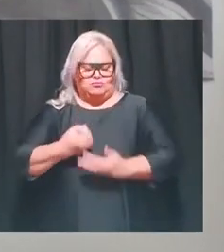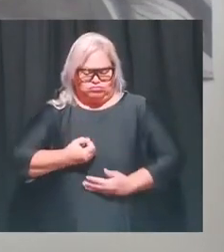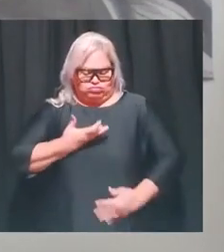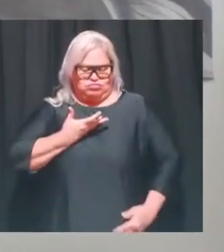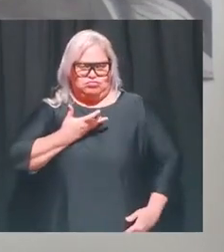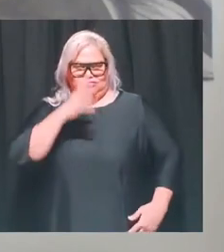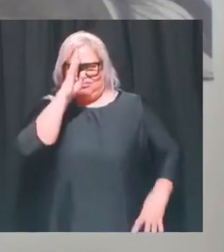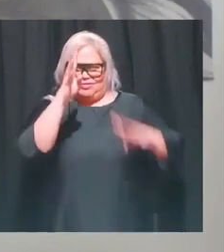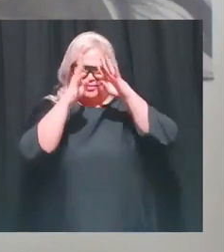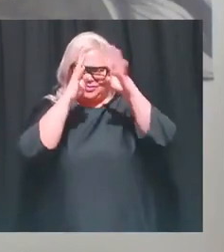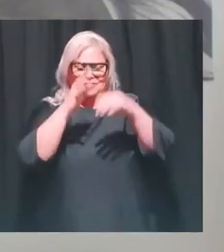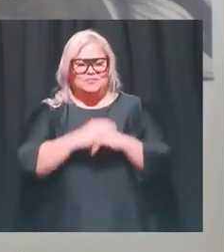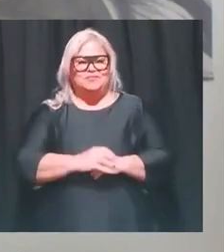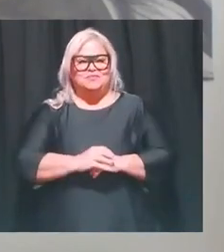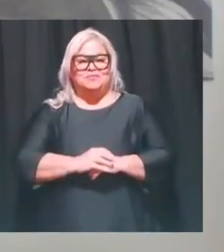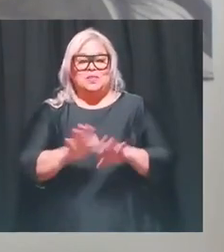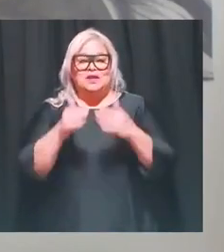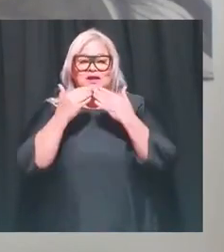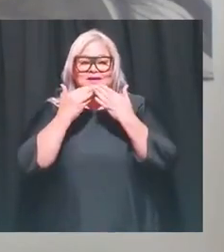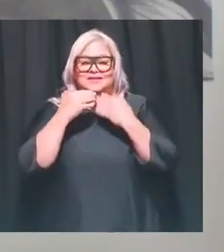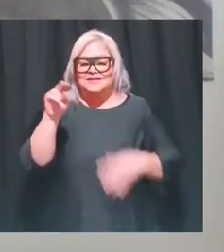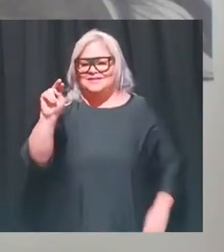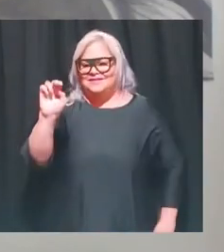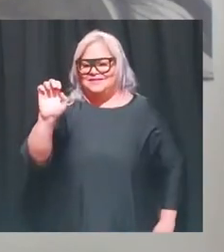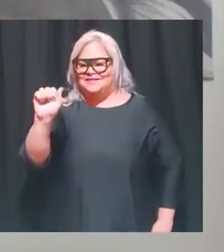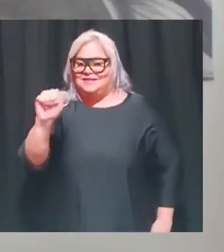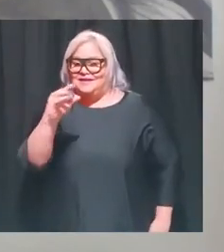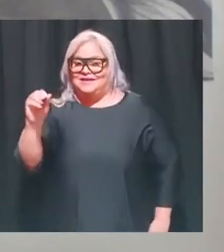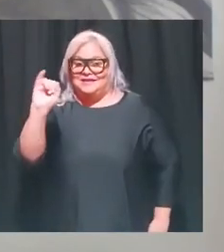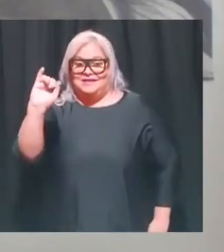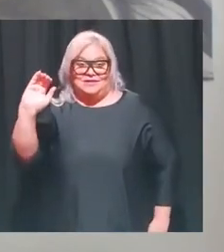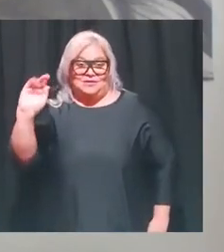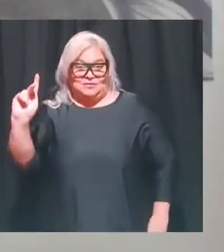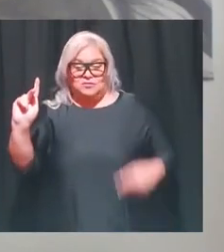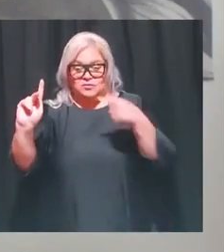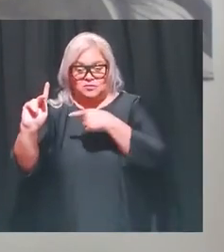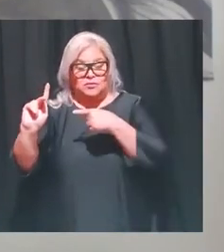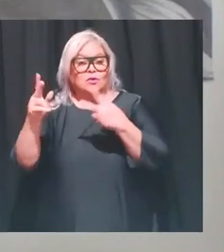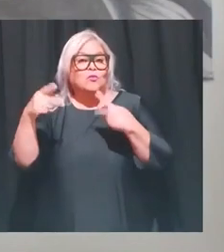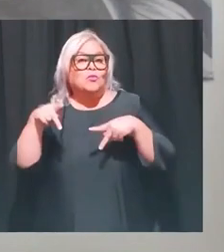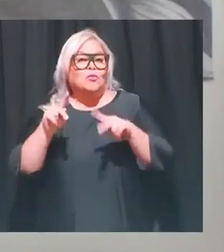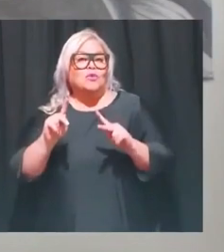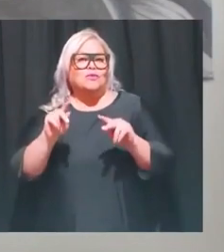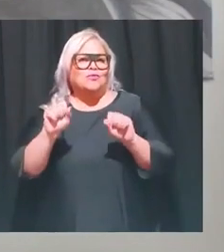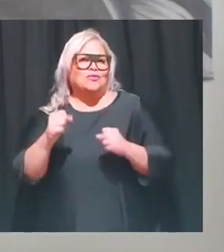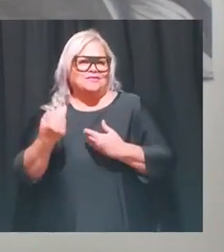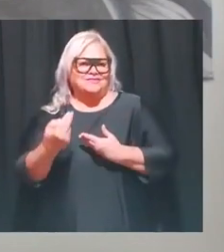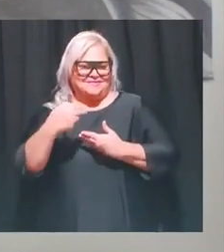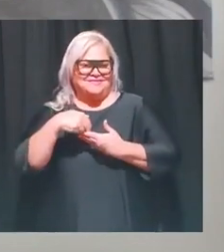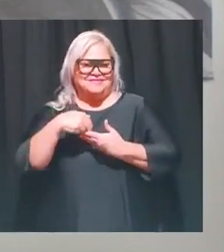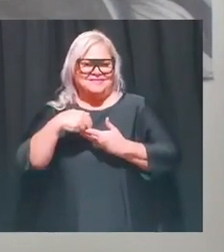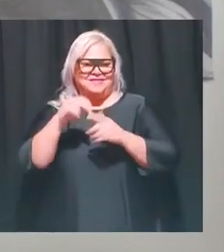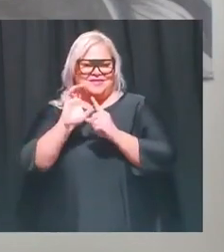agradecerle al National Endowment for Arts y al Instituto de Cultura Puertorriqueña por la oportunidad de poder estar participando